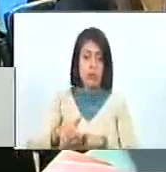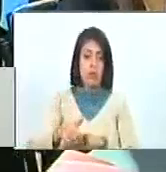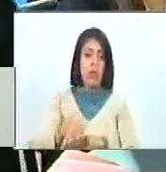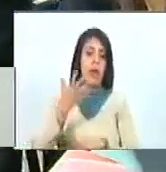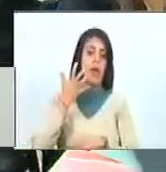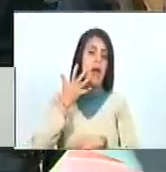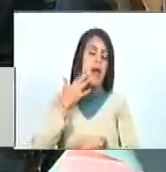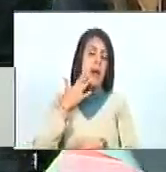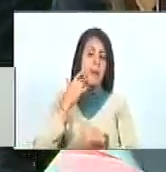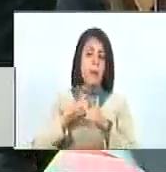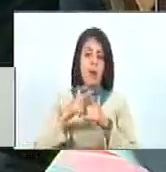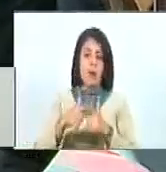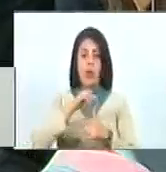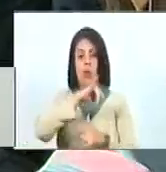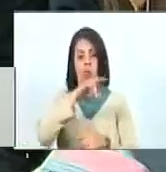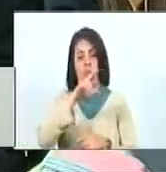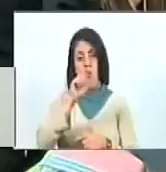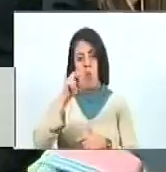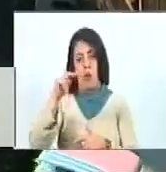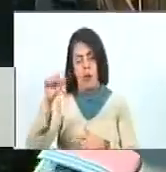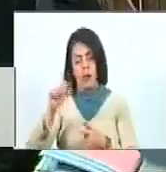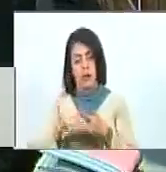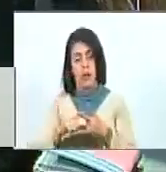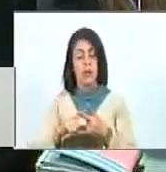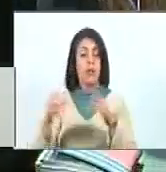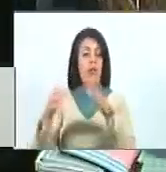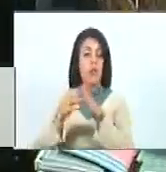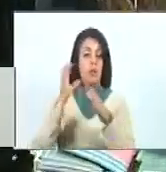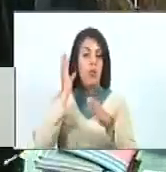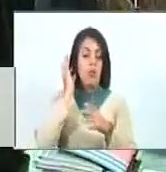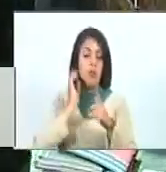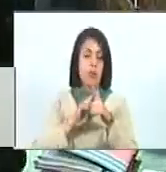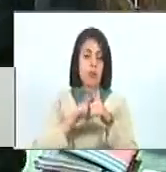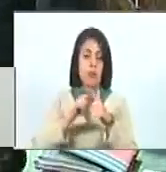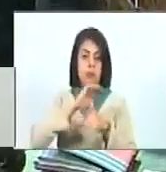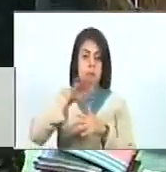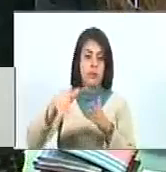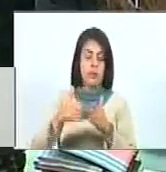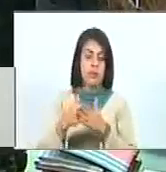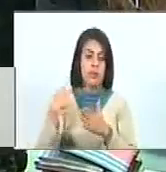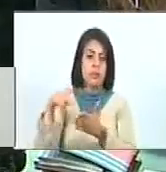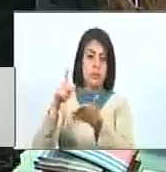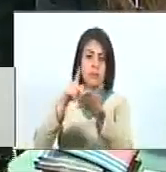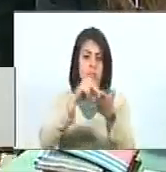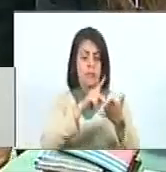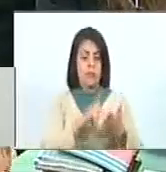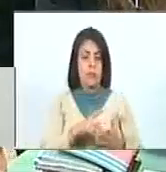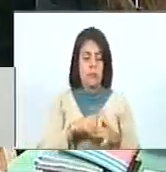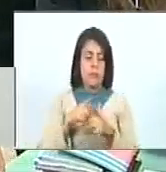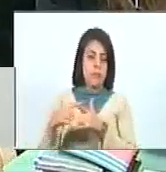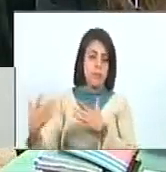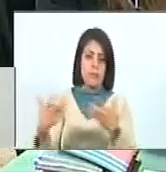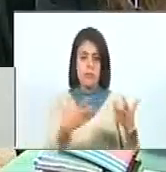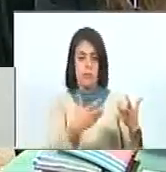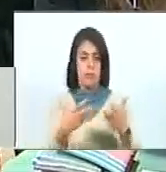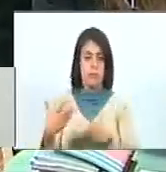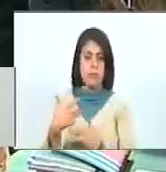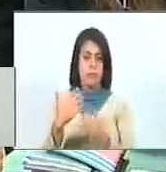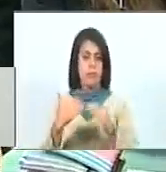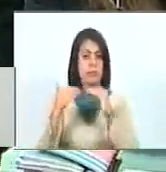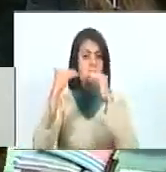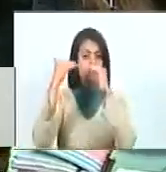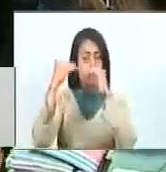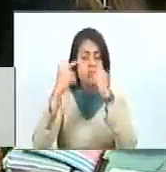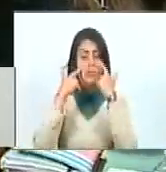ejemplo de Juana Ramírez la avanzadora, su batería de mujeres y todos quienes participaron en la batalla de alto de los